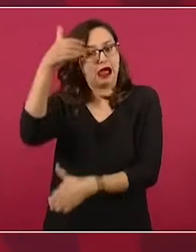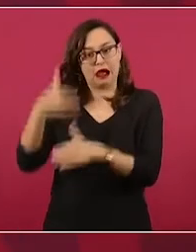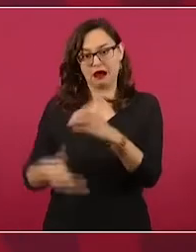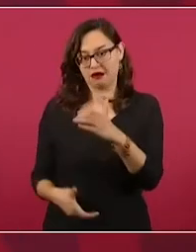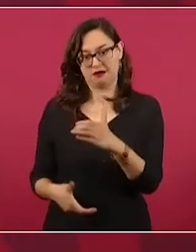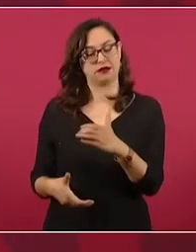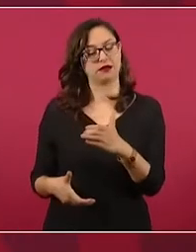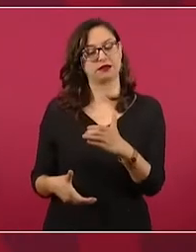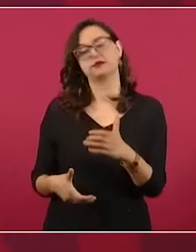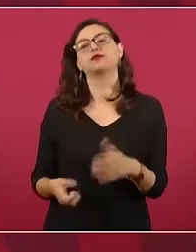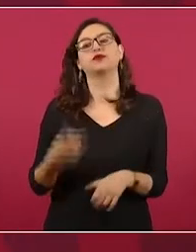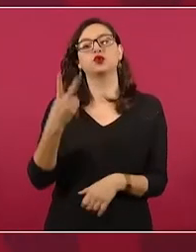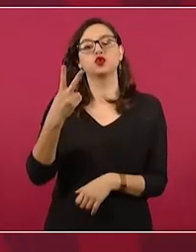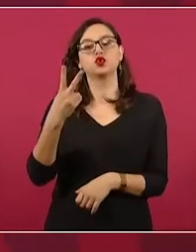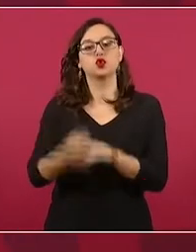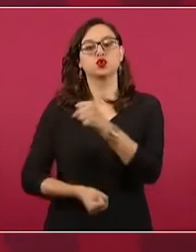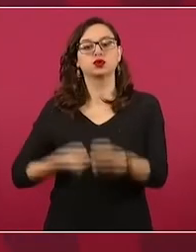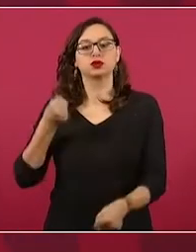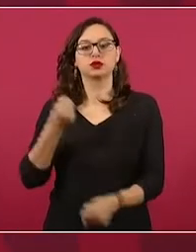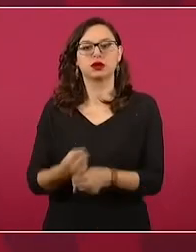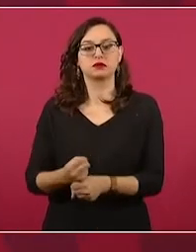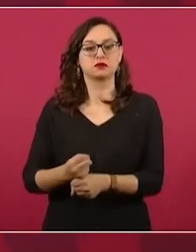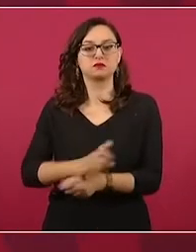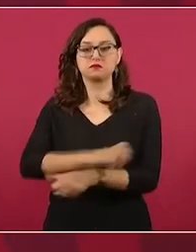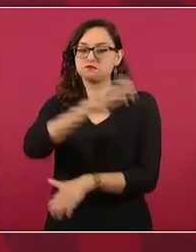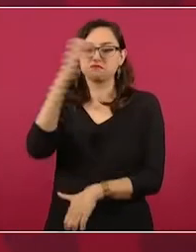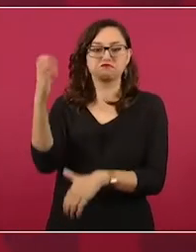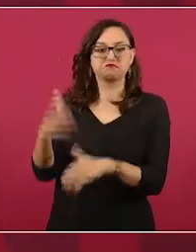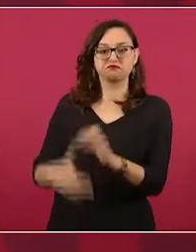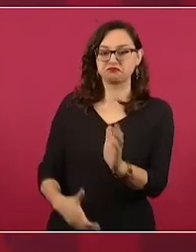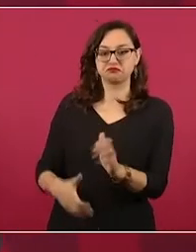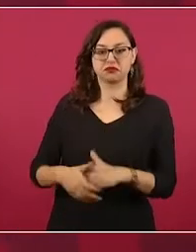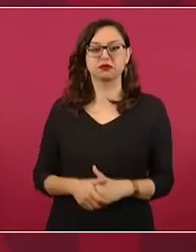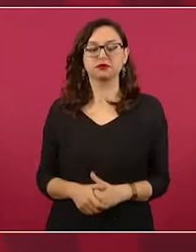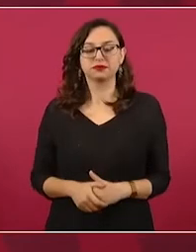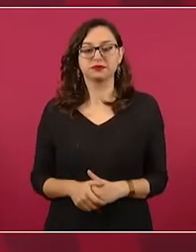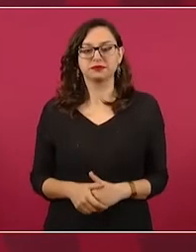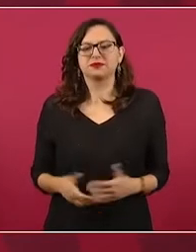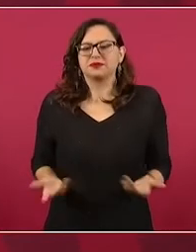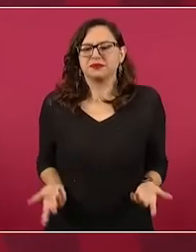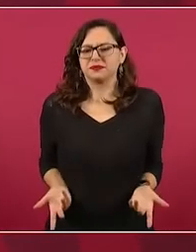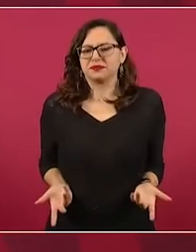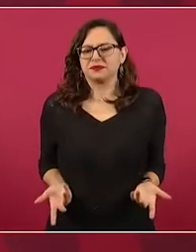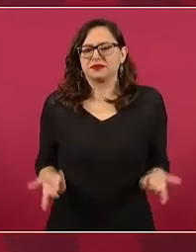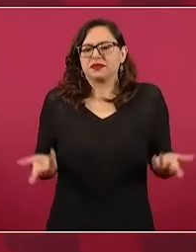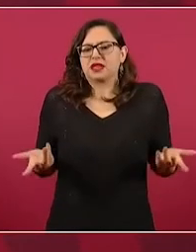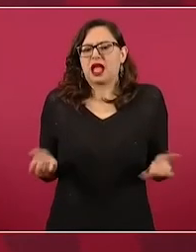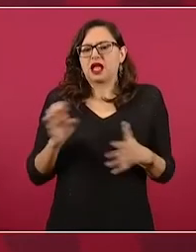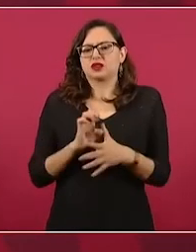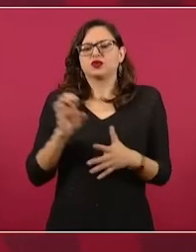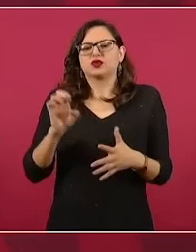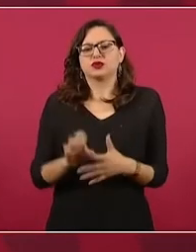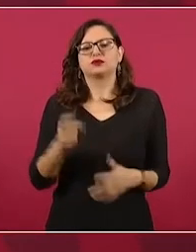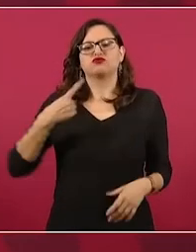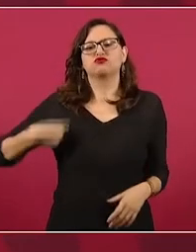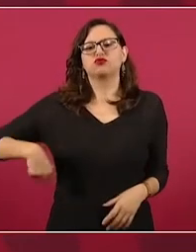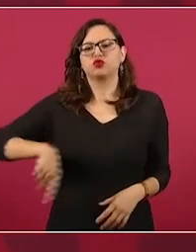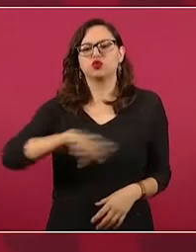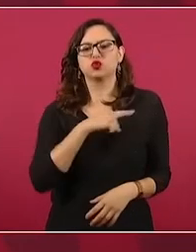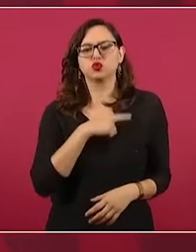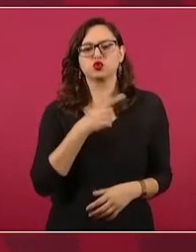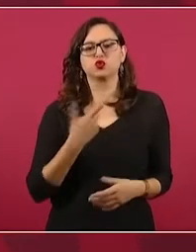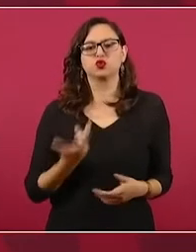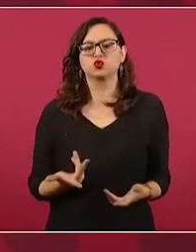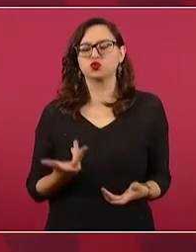ya nos faltan dos años, pero ¿qué es lo que vamos a dejar terminado en